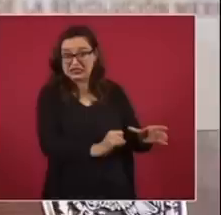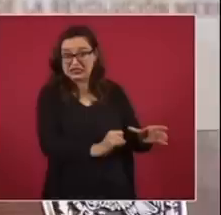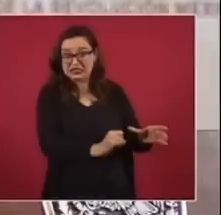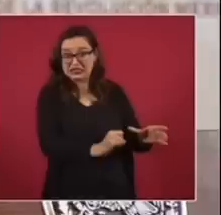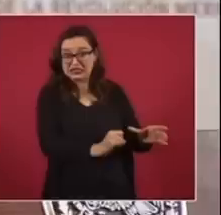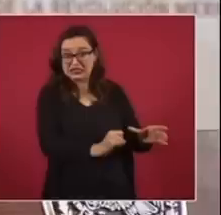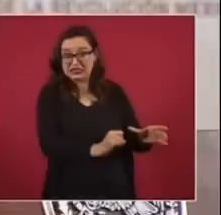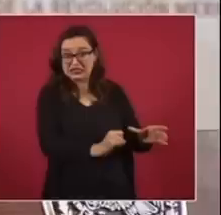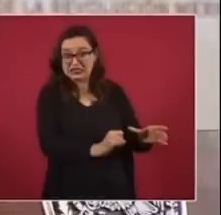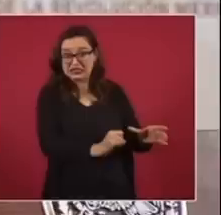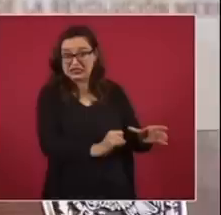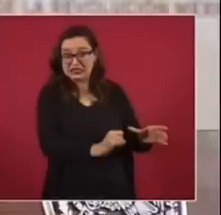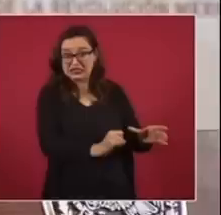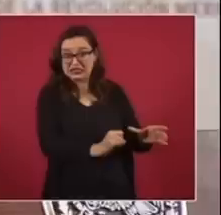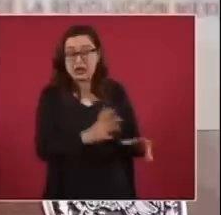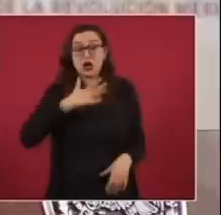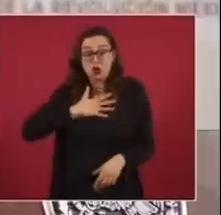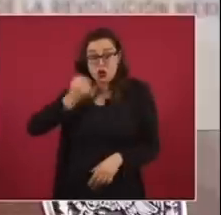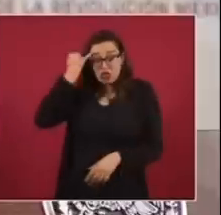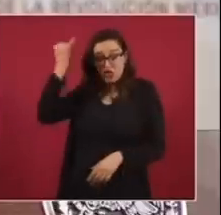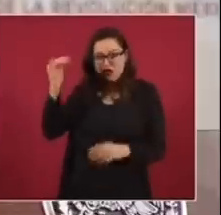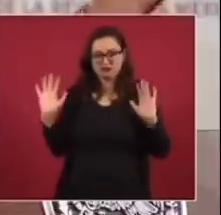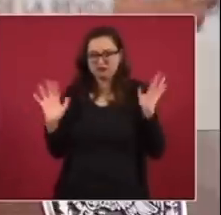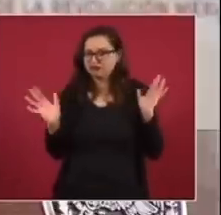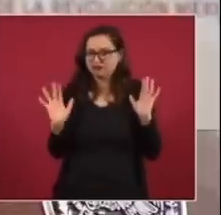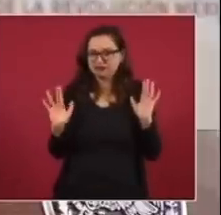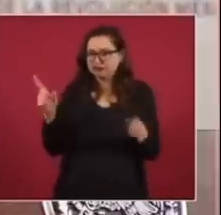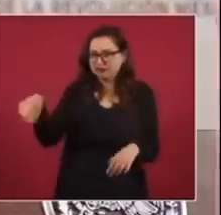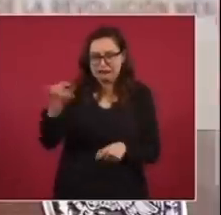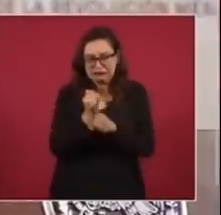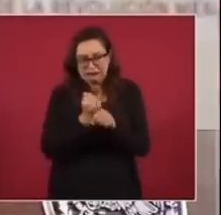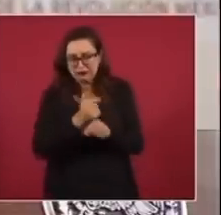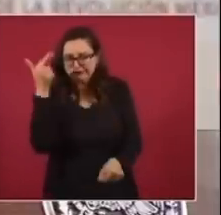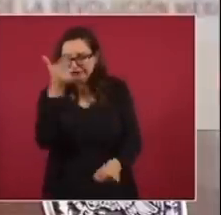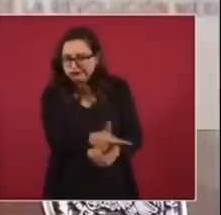eso había antes ya no hay ahora por eso es el coraje